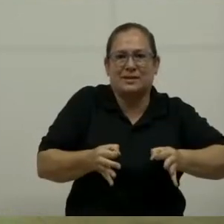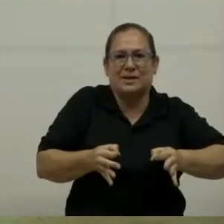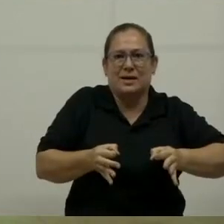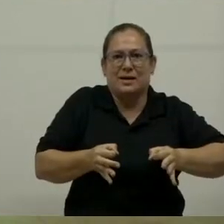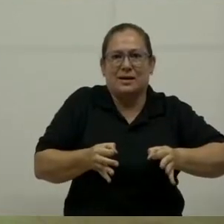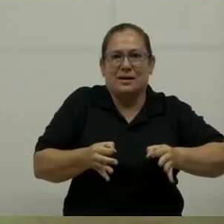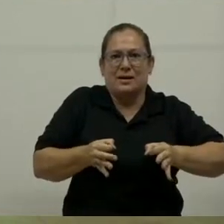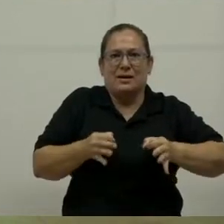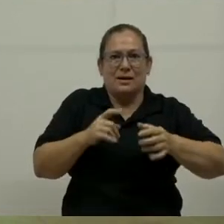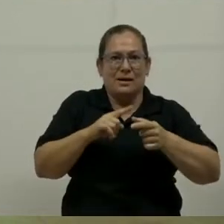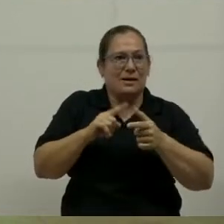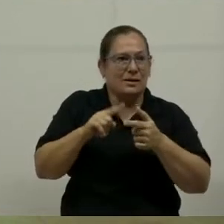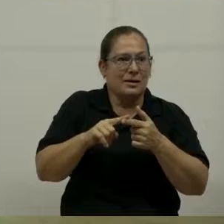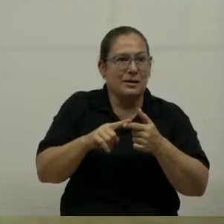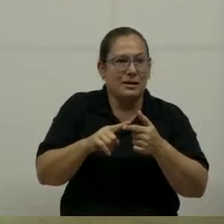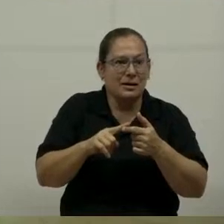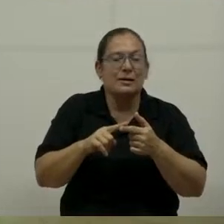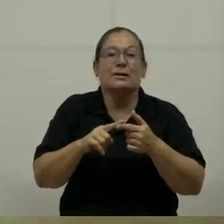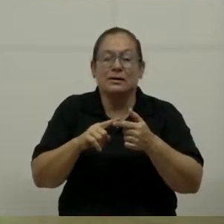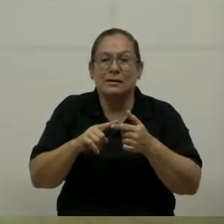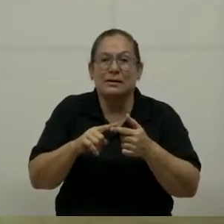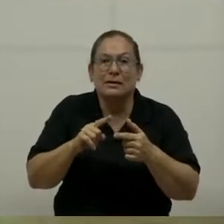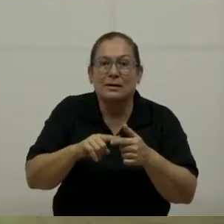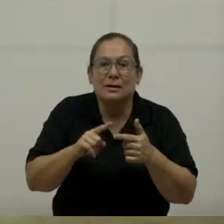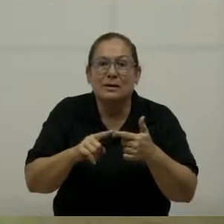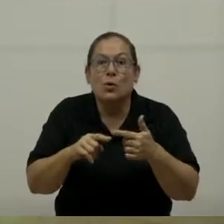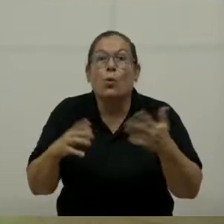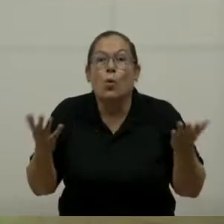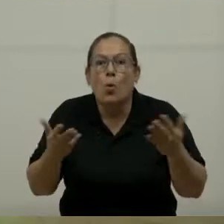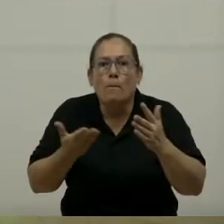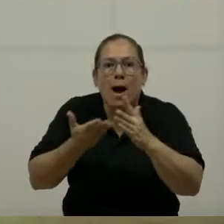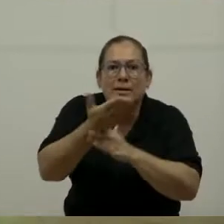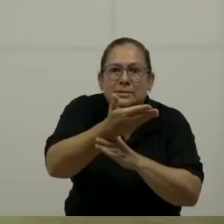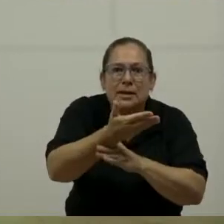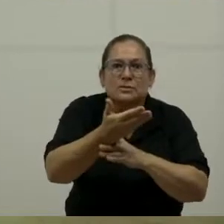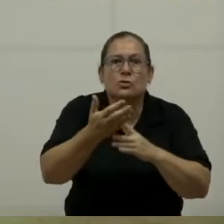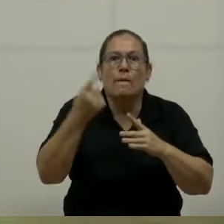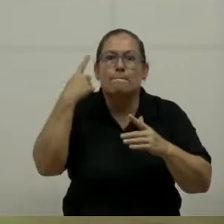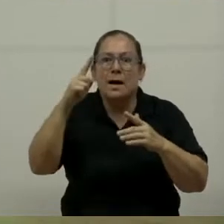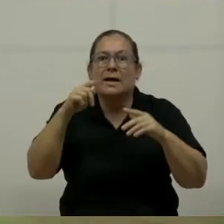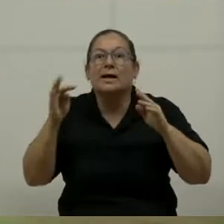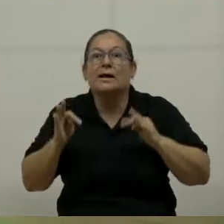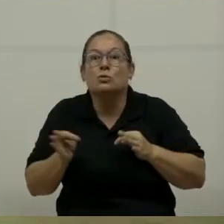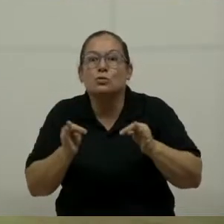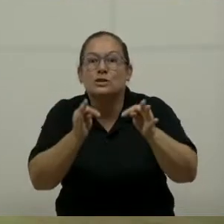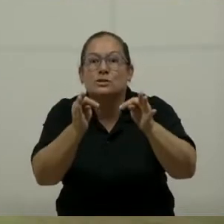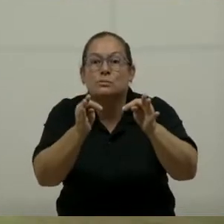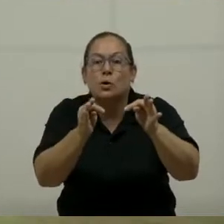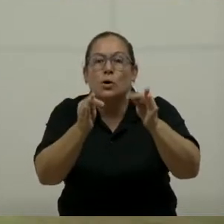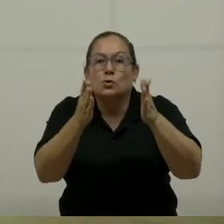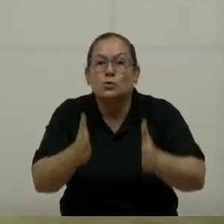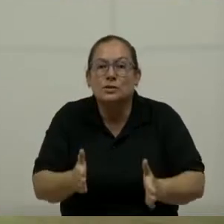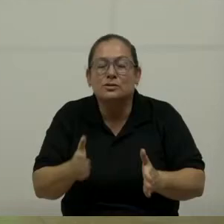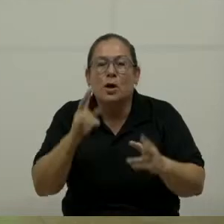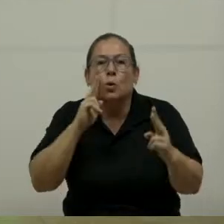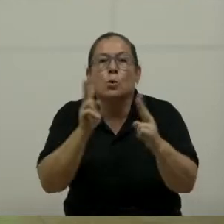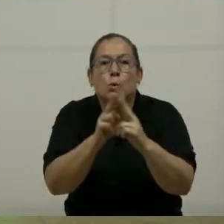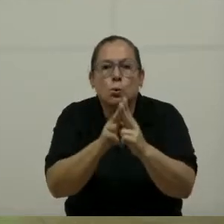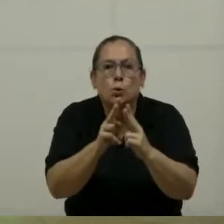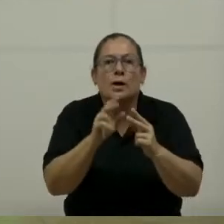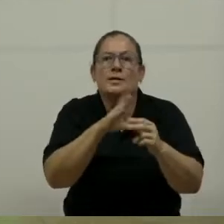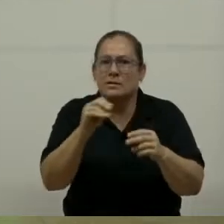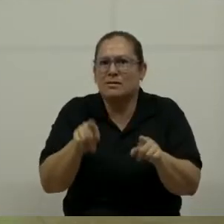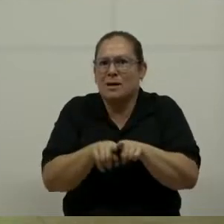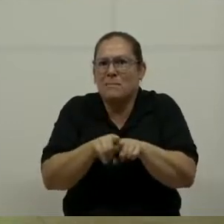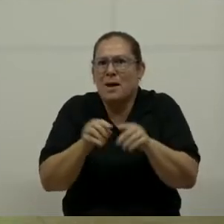ofrecer su producto en estas plataformas, ¿verdad? Y tengan el acceso suficiente para que el turista conozca de esas empresas. Y para que seamos